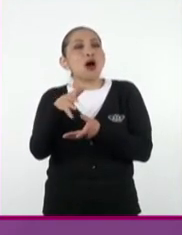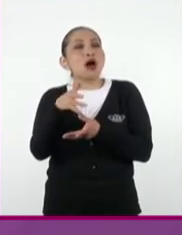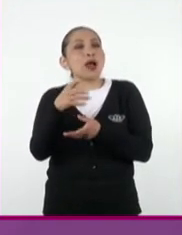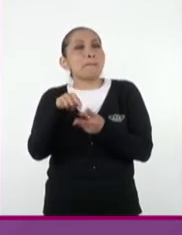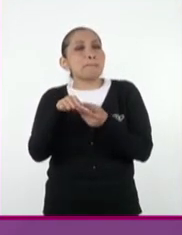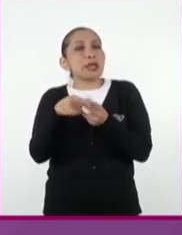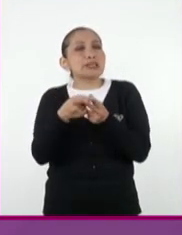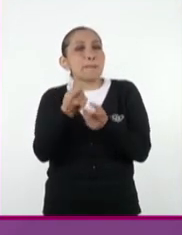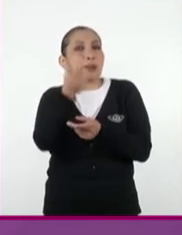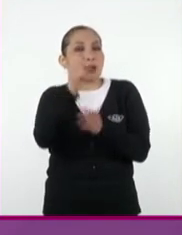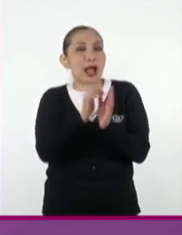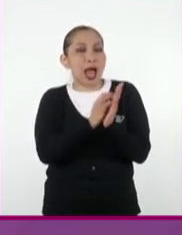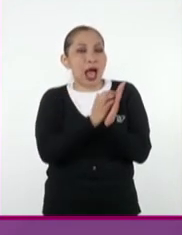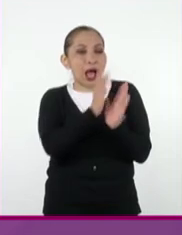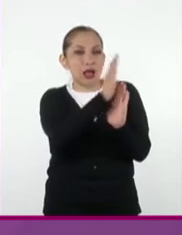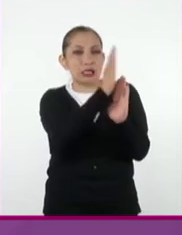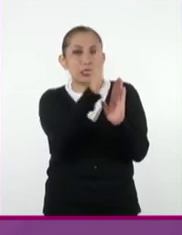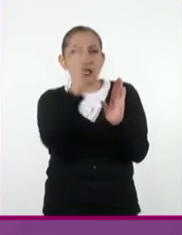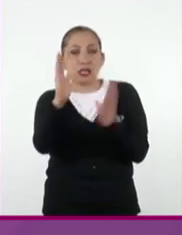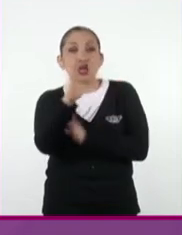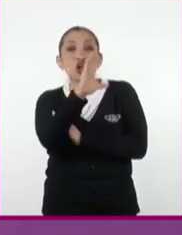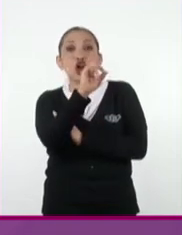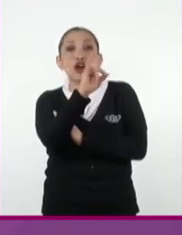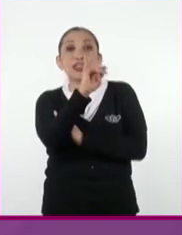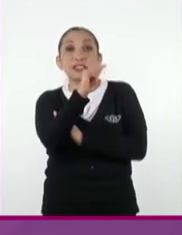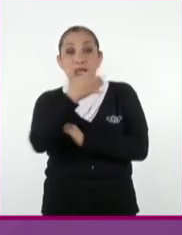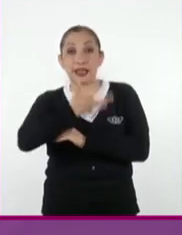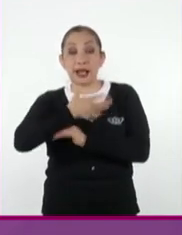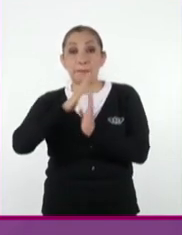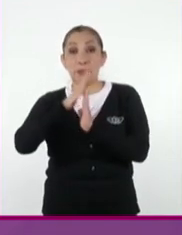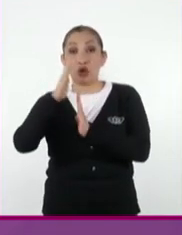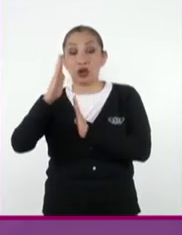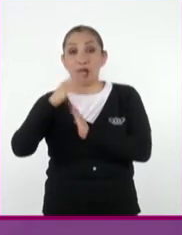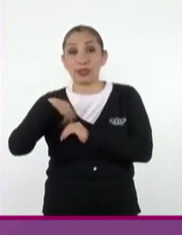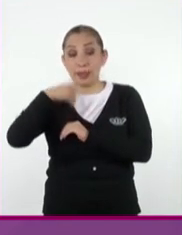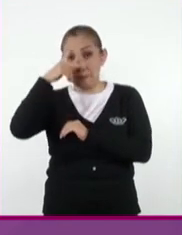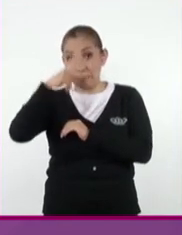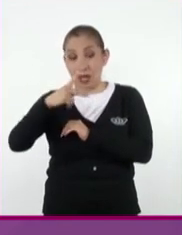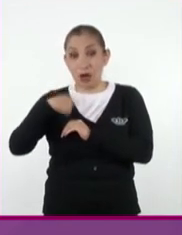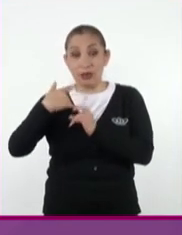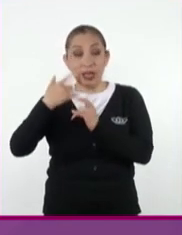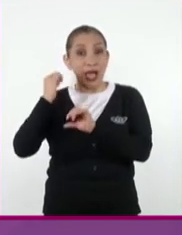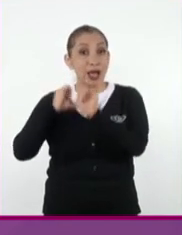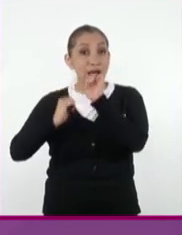formación de la colección de códices que ahora resguarda la Biblioteca Nacional de Antropología e Historia.